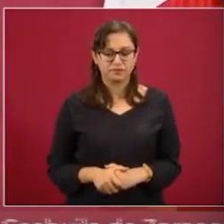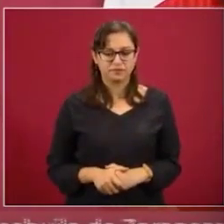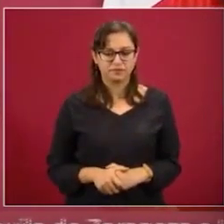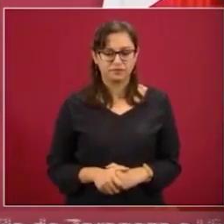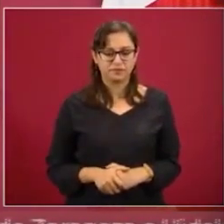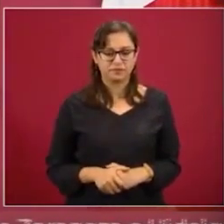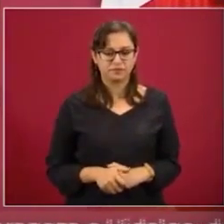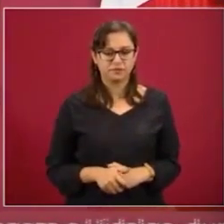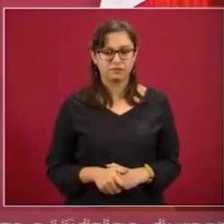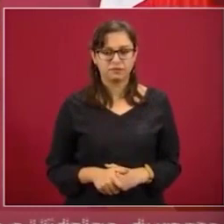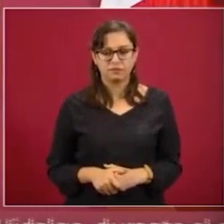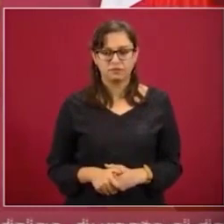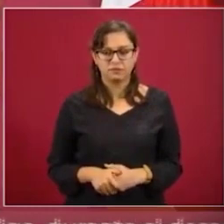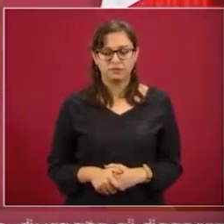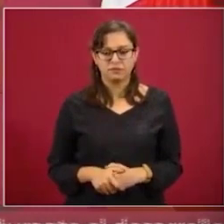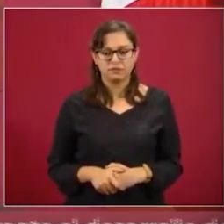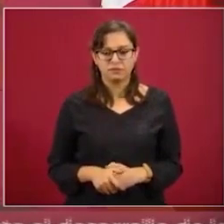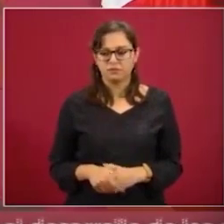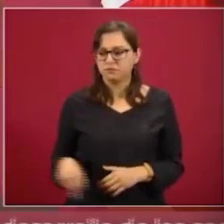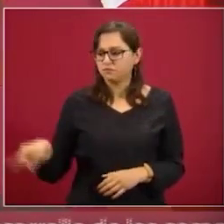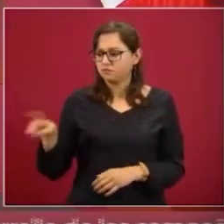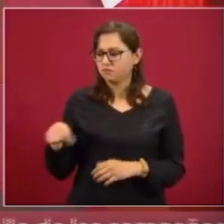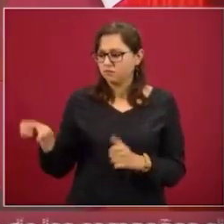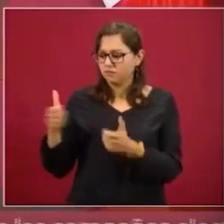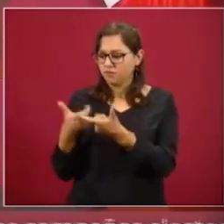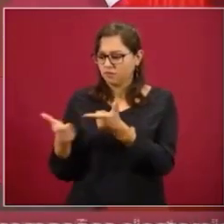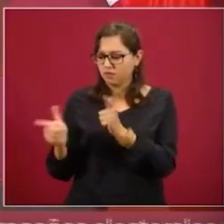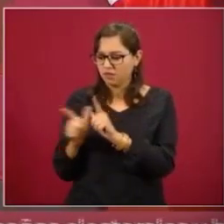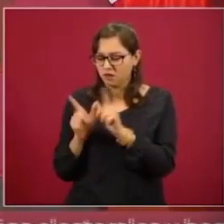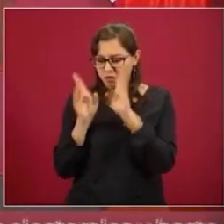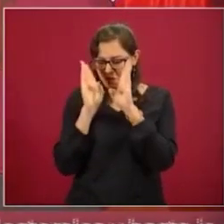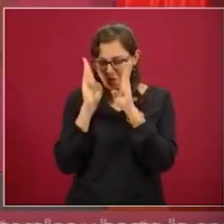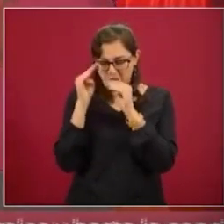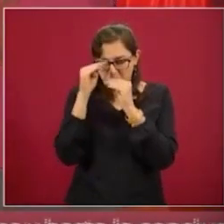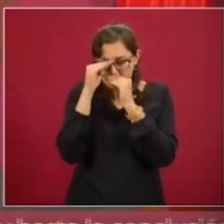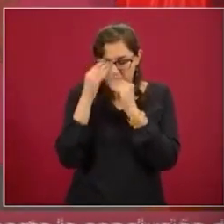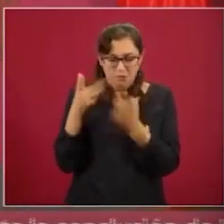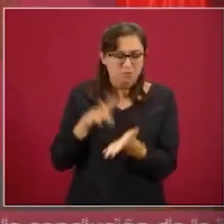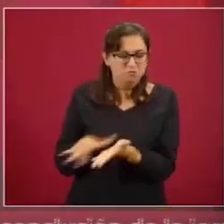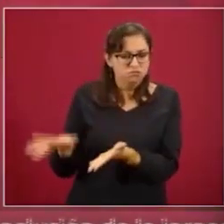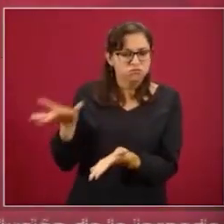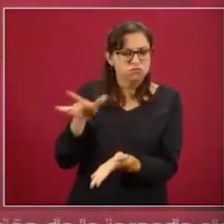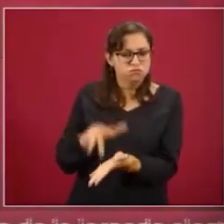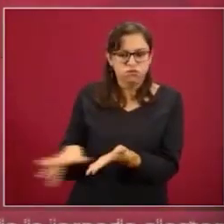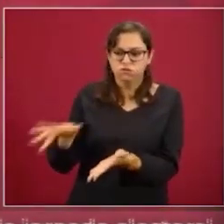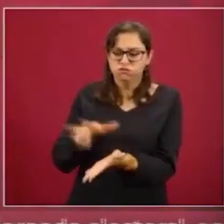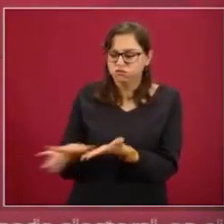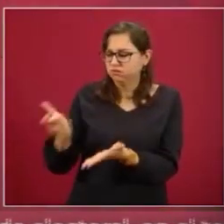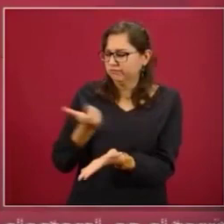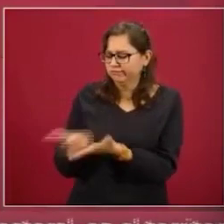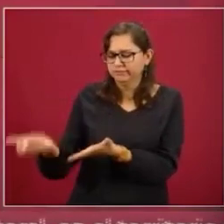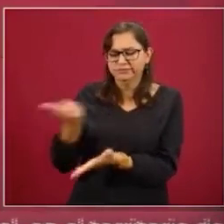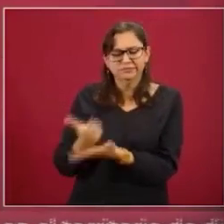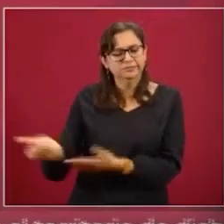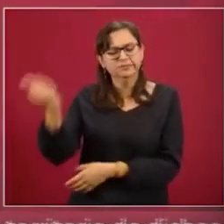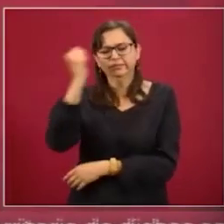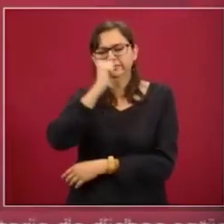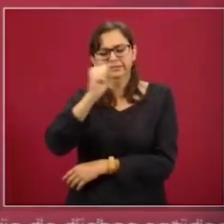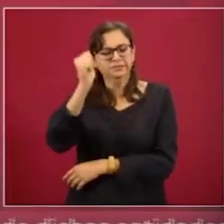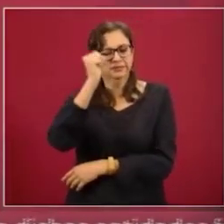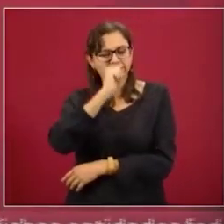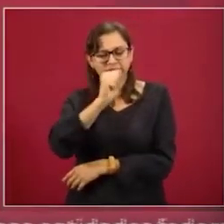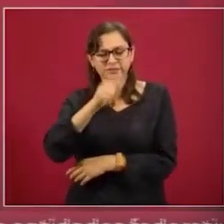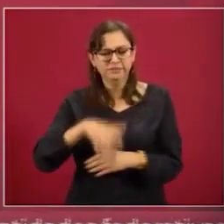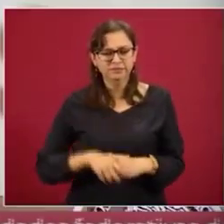conservadores han sido financiados por grupos económicos en el país.